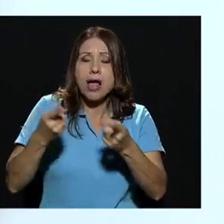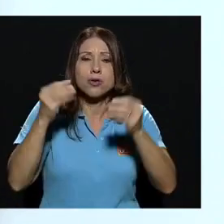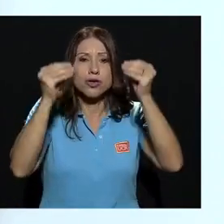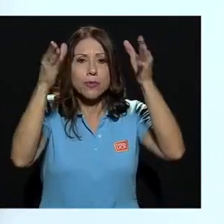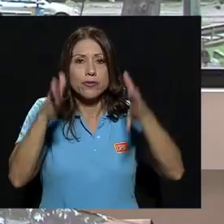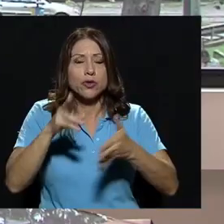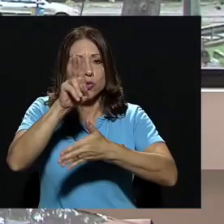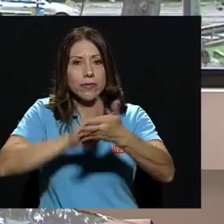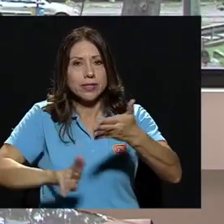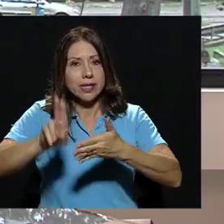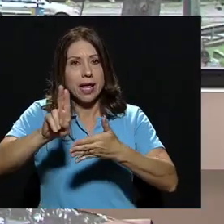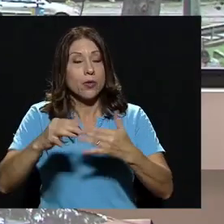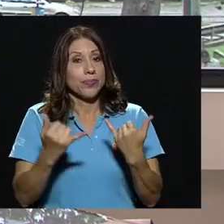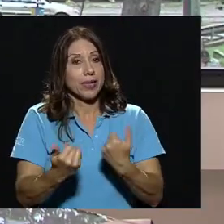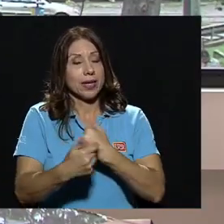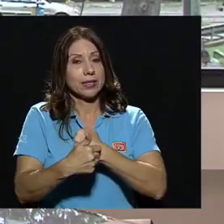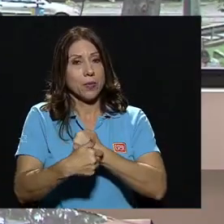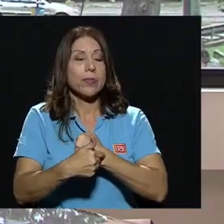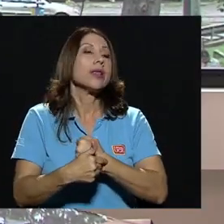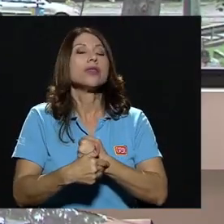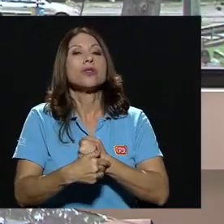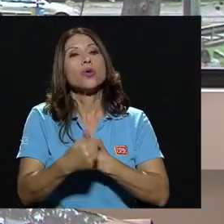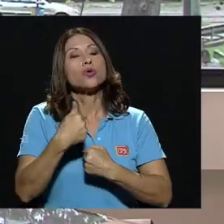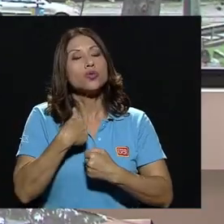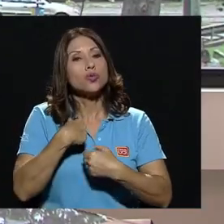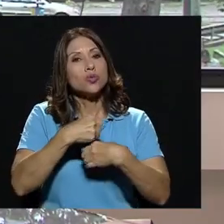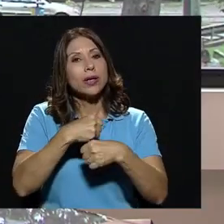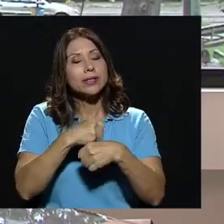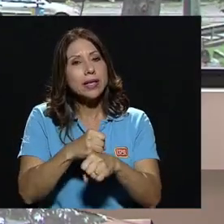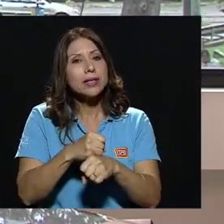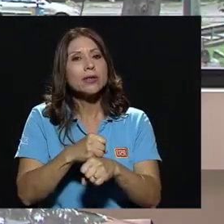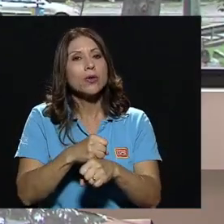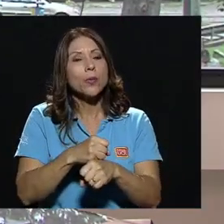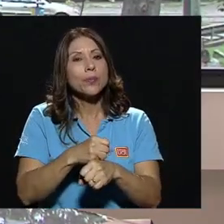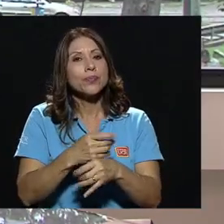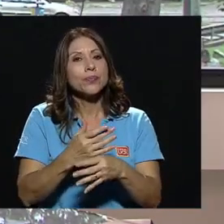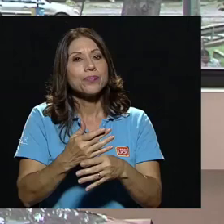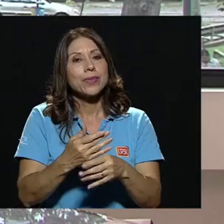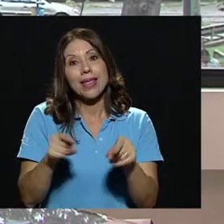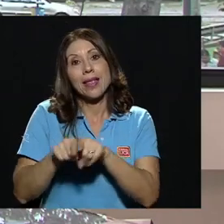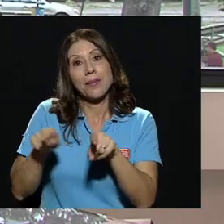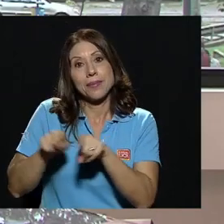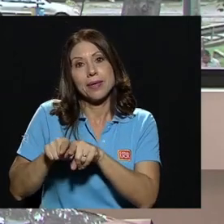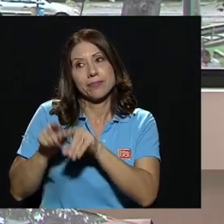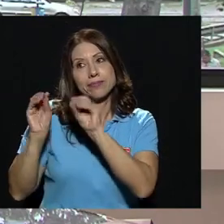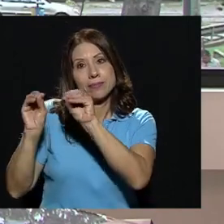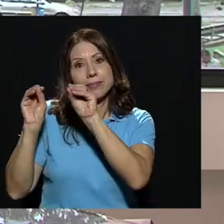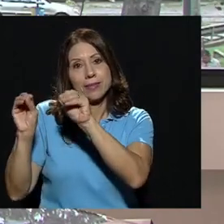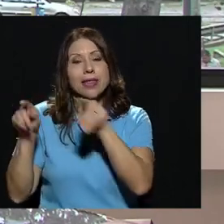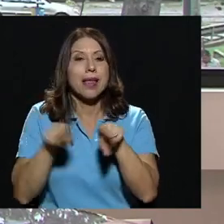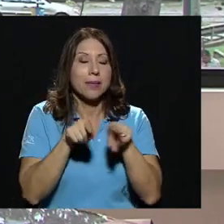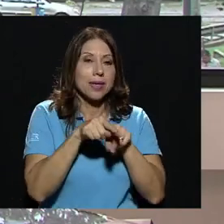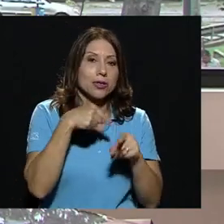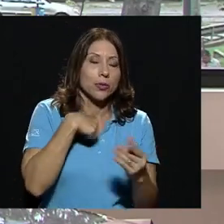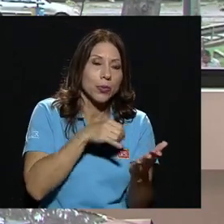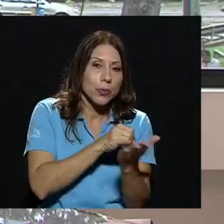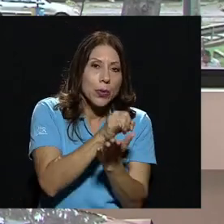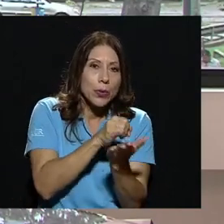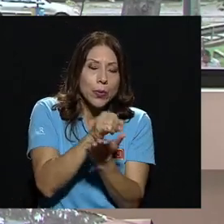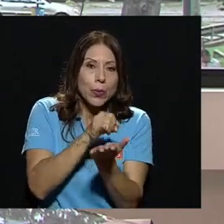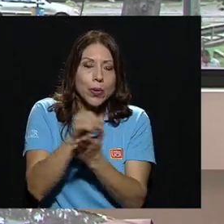universitario. En este momento me encuentro haciendo también, además de la labor docente, la labor de investigación